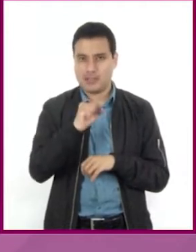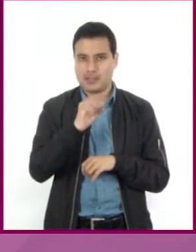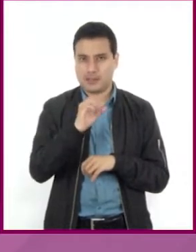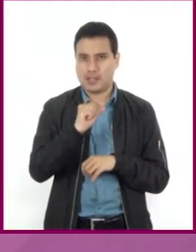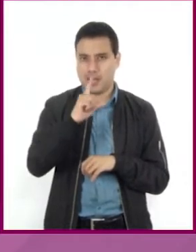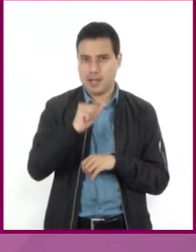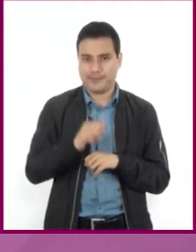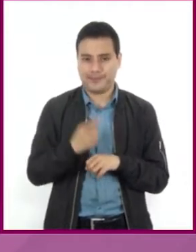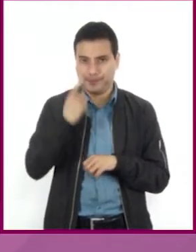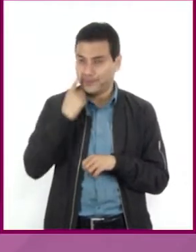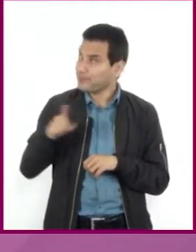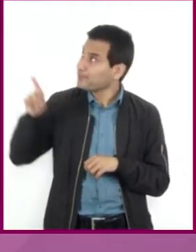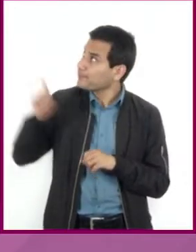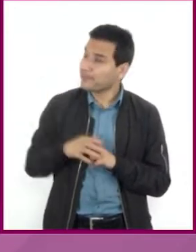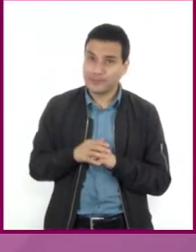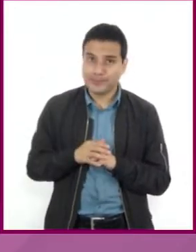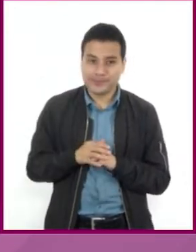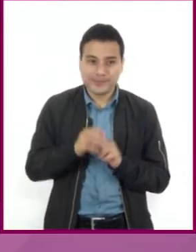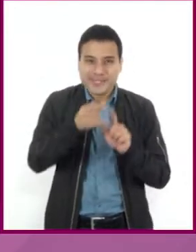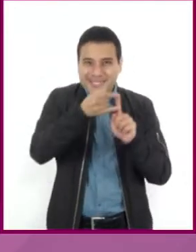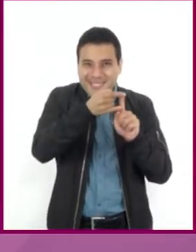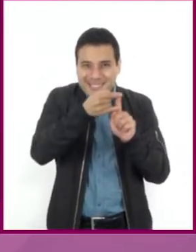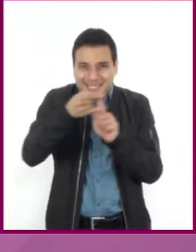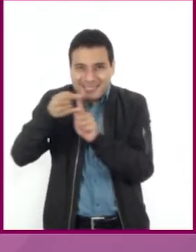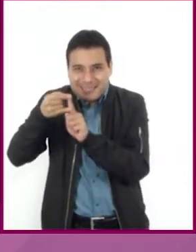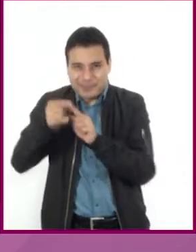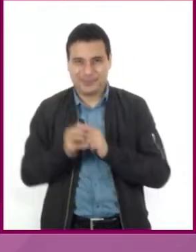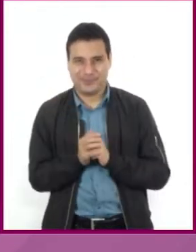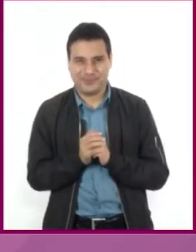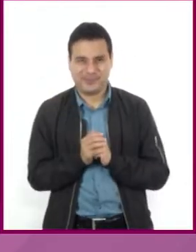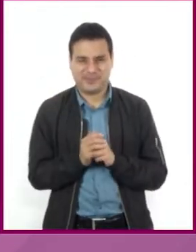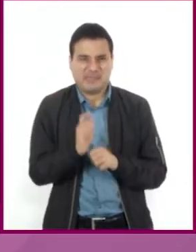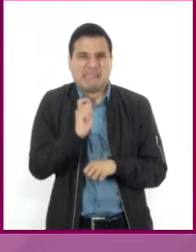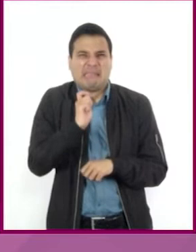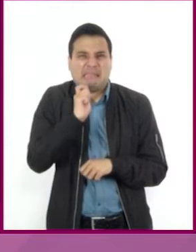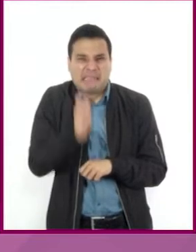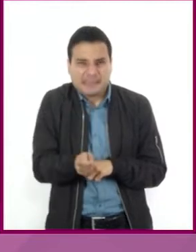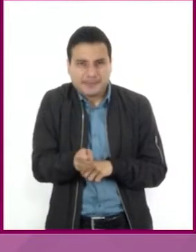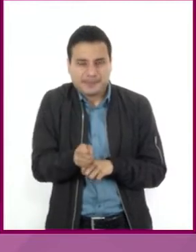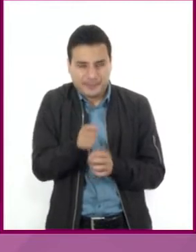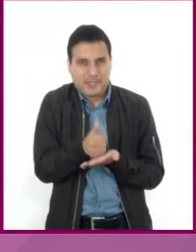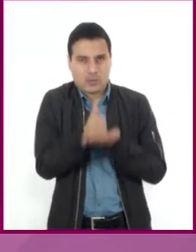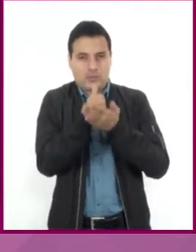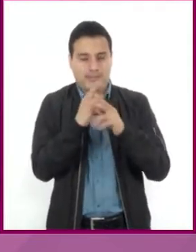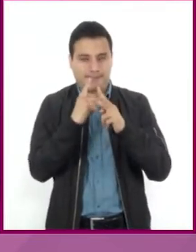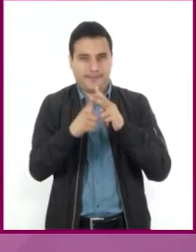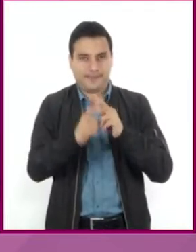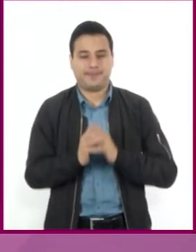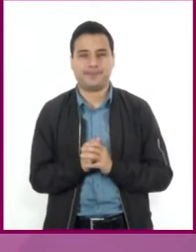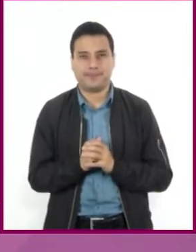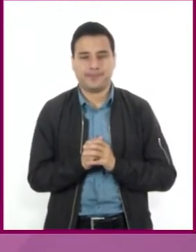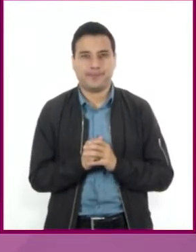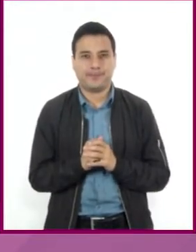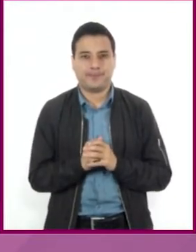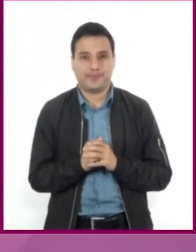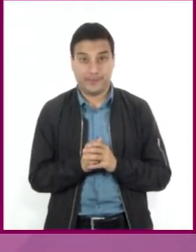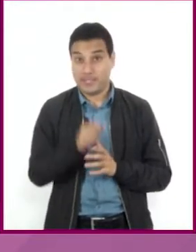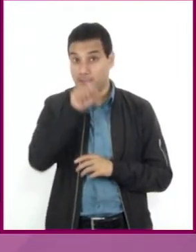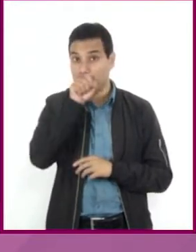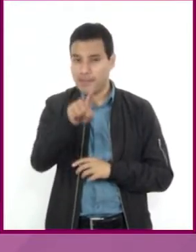una pequeña regla, línea o barra con segmentos que indican la escala usada. En los planos